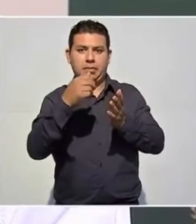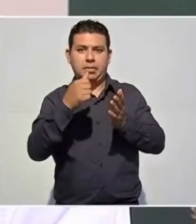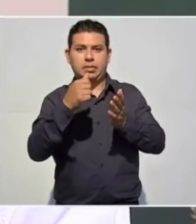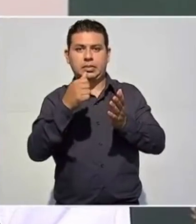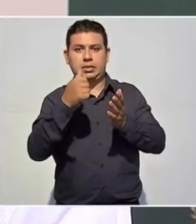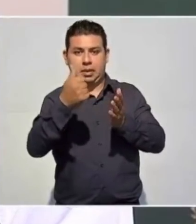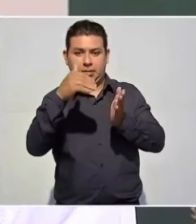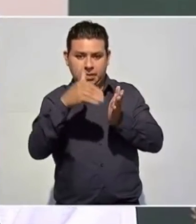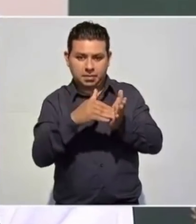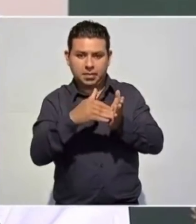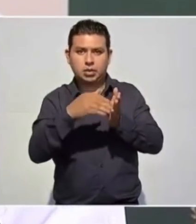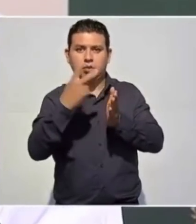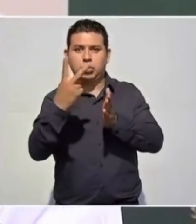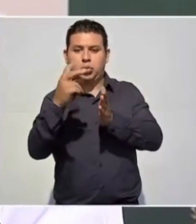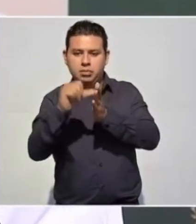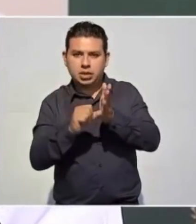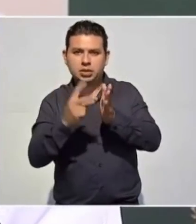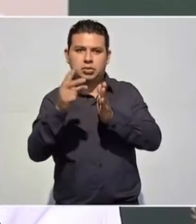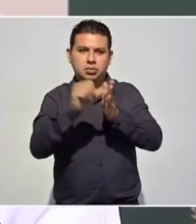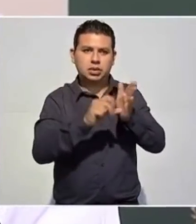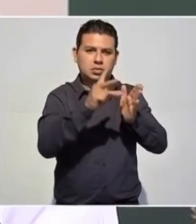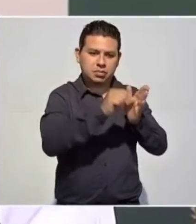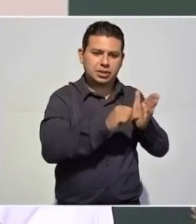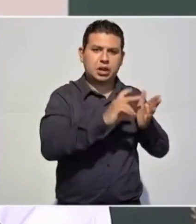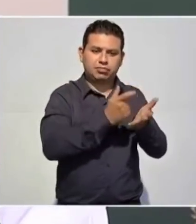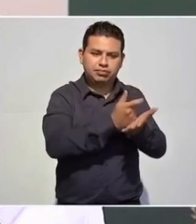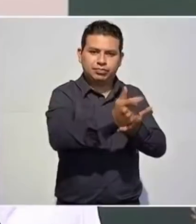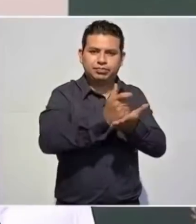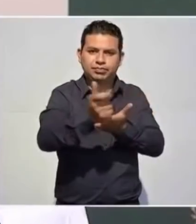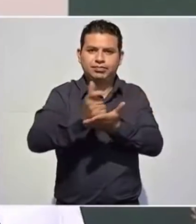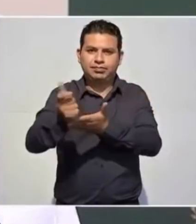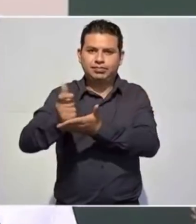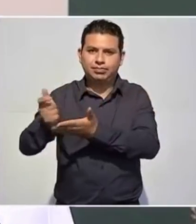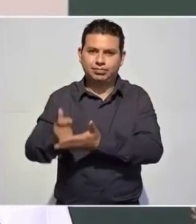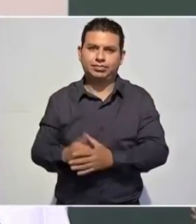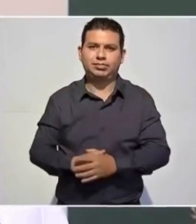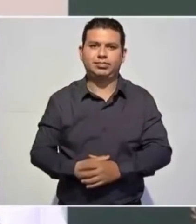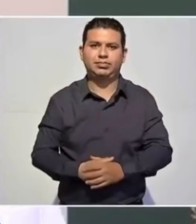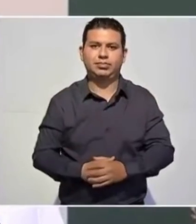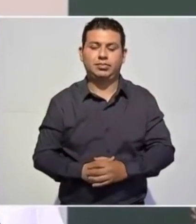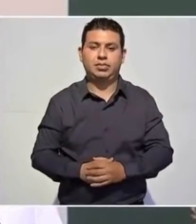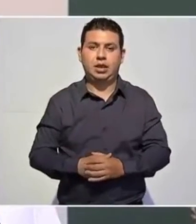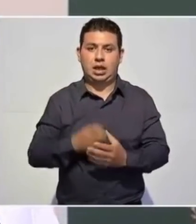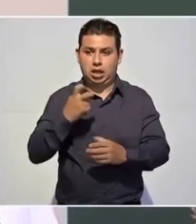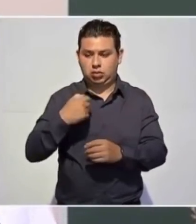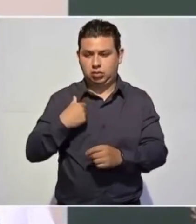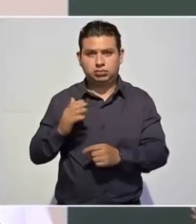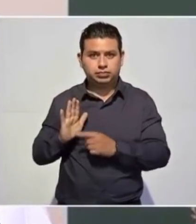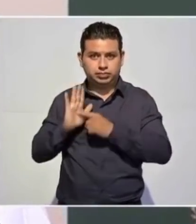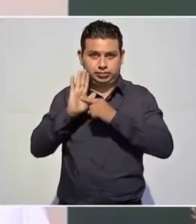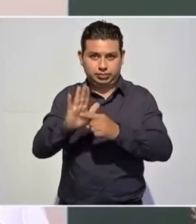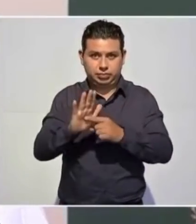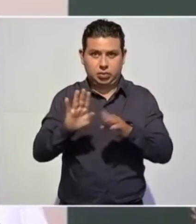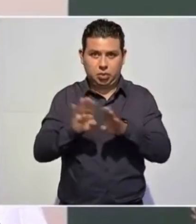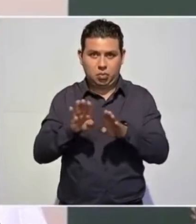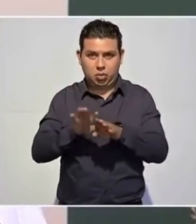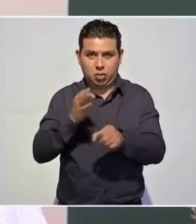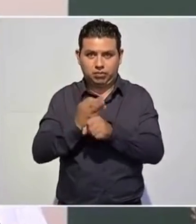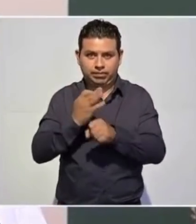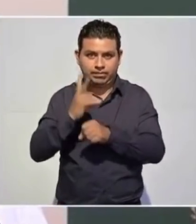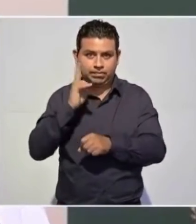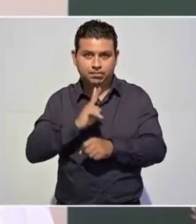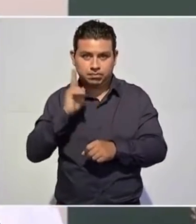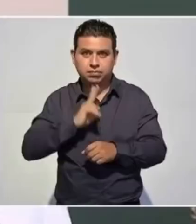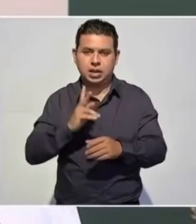La decisión que estoy tomando y dando a conocer desde Guelatao representa